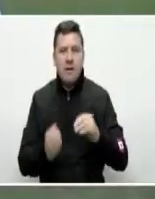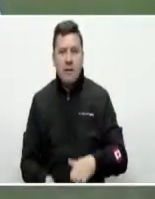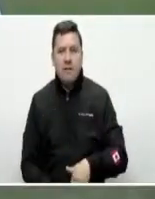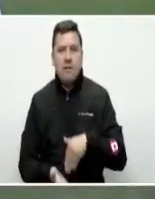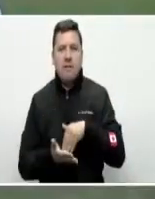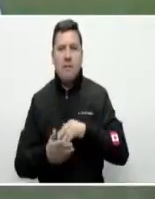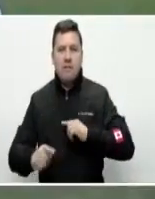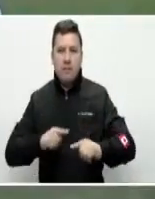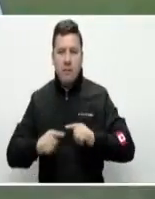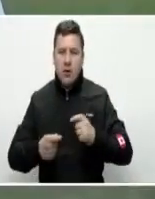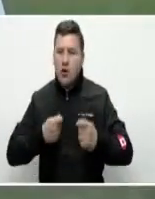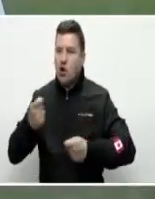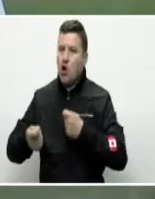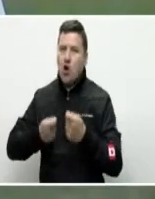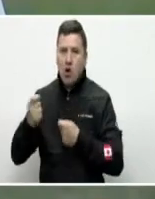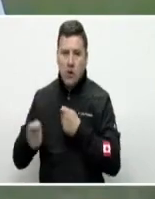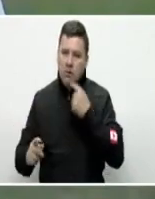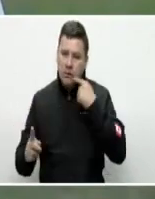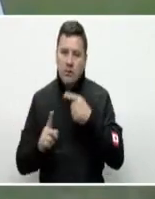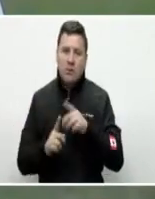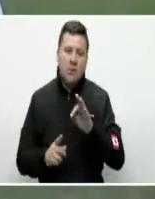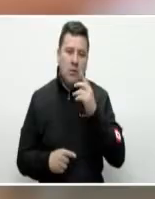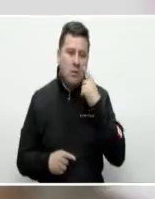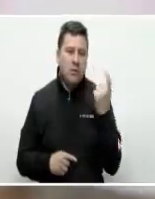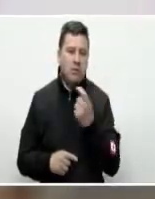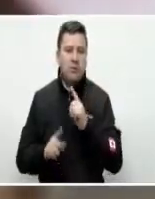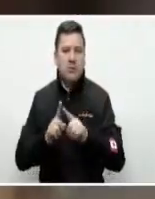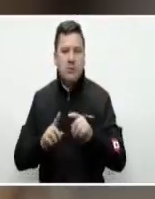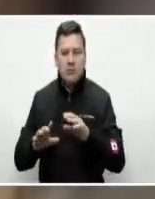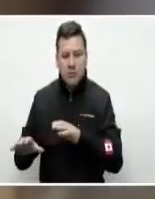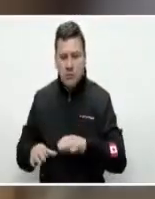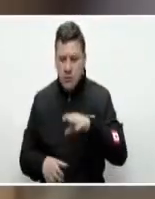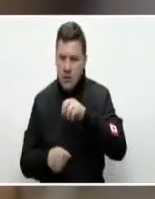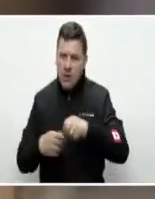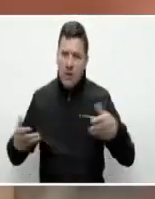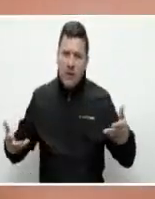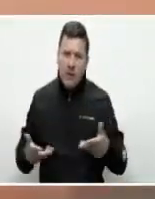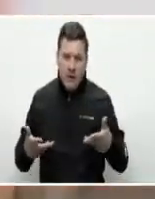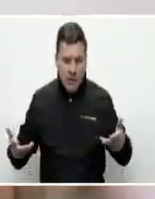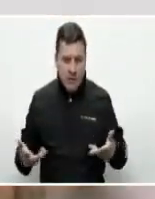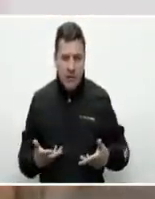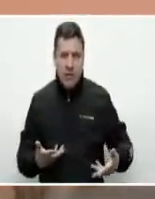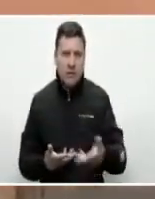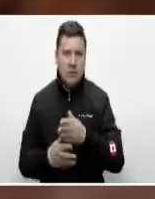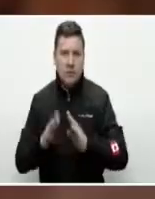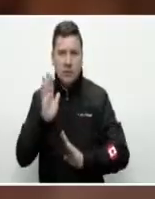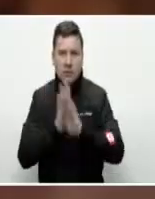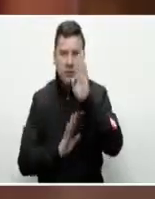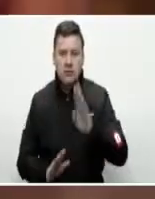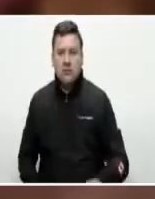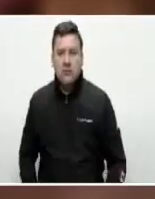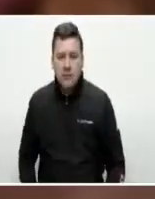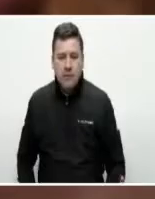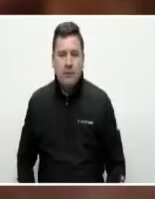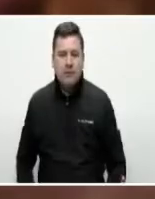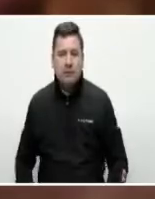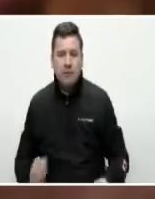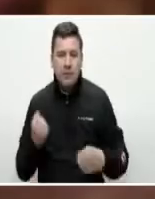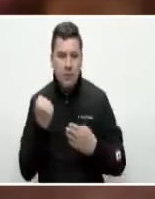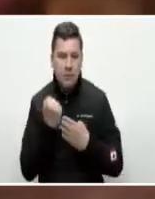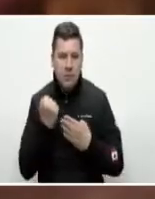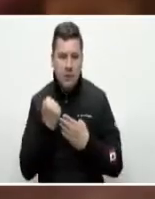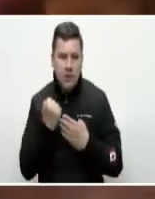la parte administrativa y comercial buscando diferentes actores que les ayuden en su desarrollo. El SENA